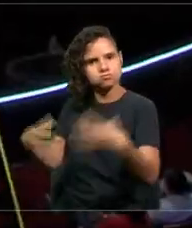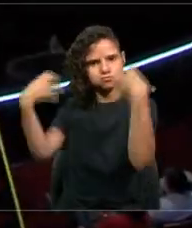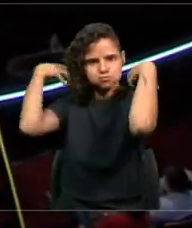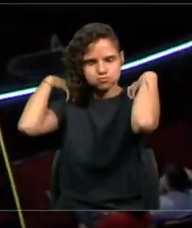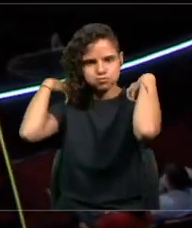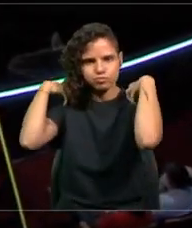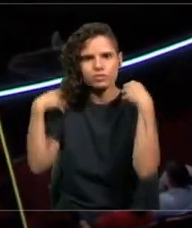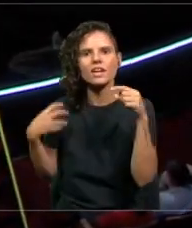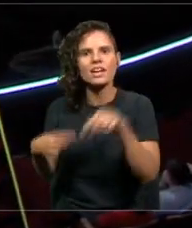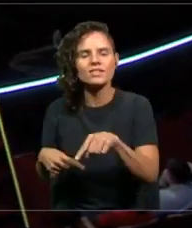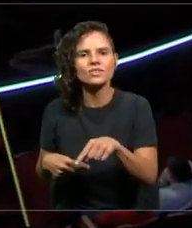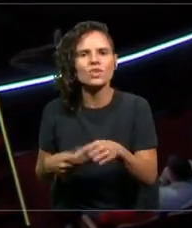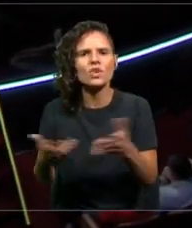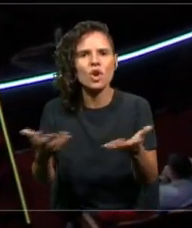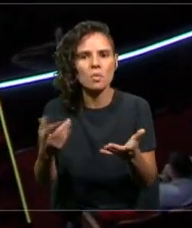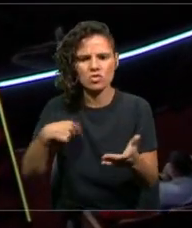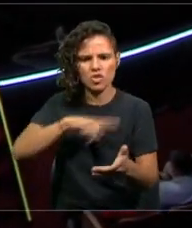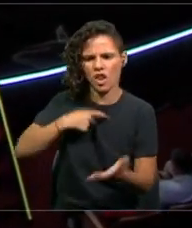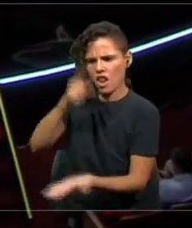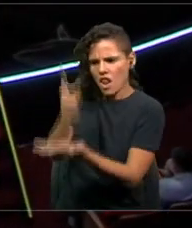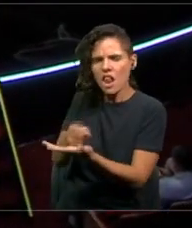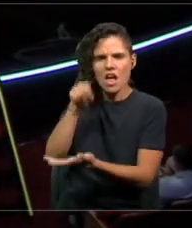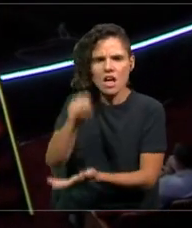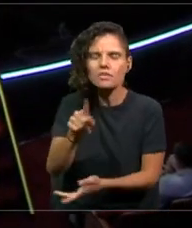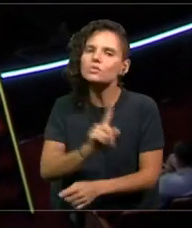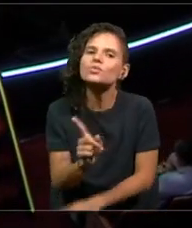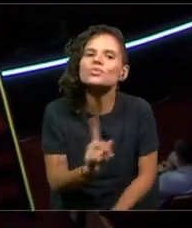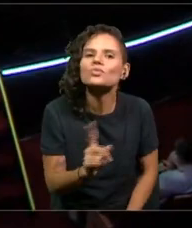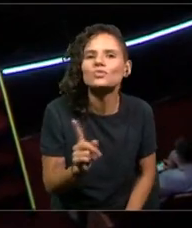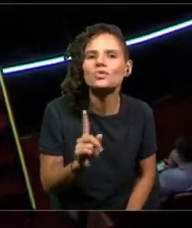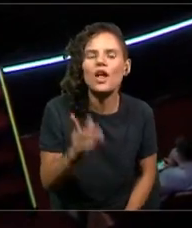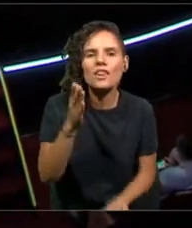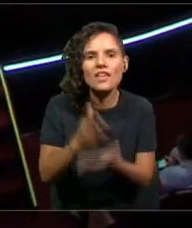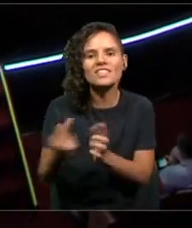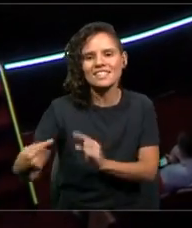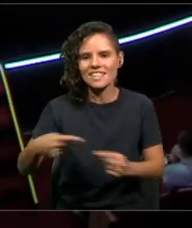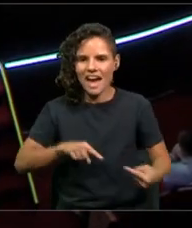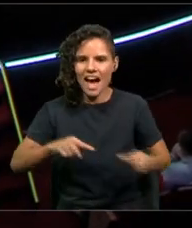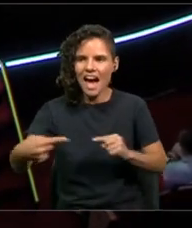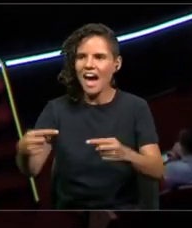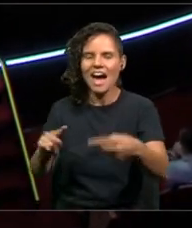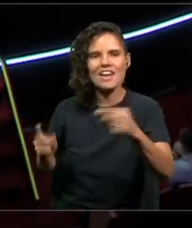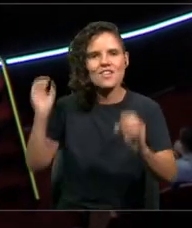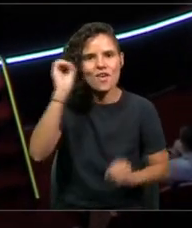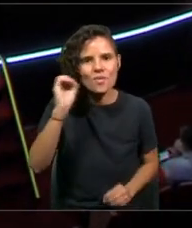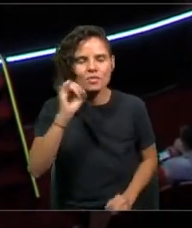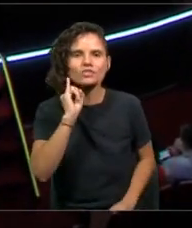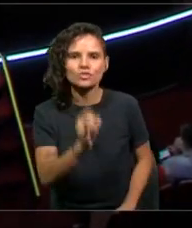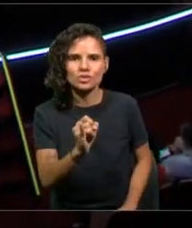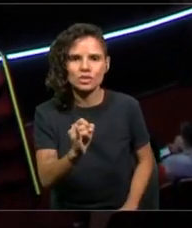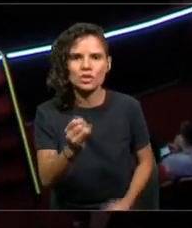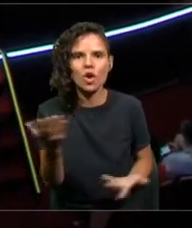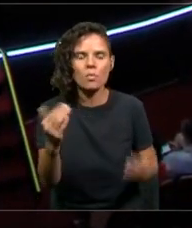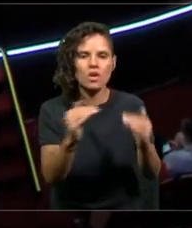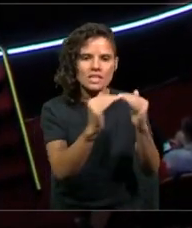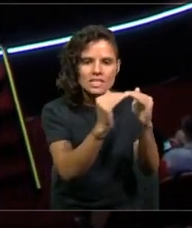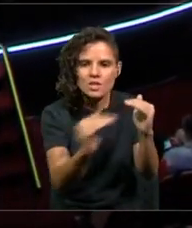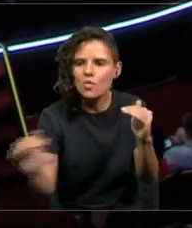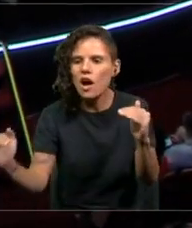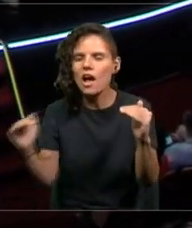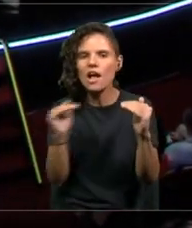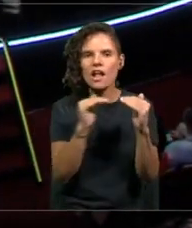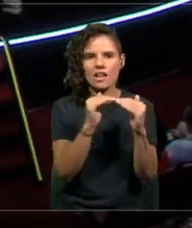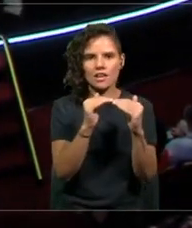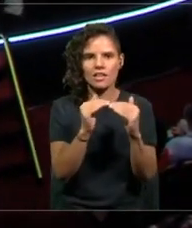¿Eso es a través de la imposición? No. ¿Tiene que ser con diálogo? Sí. En igualdad de condiciones, donde todos